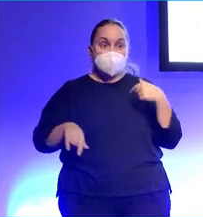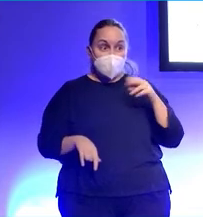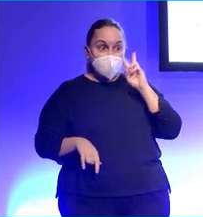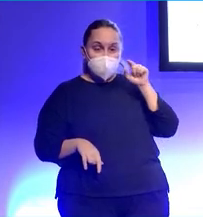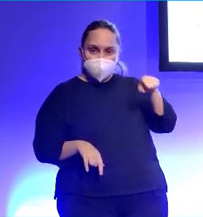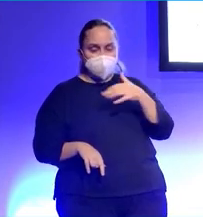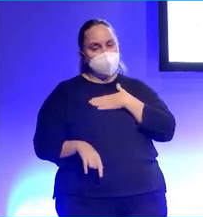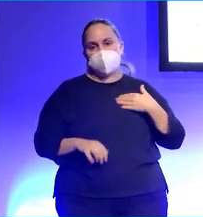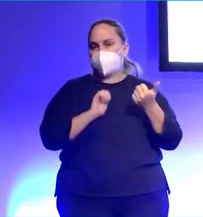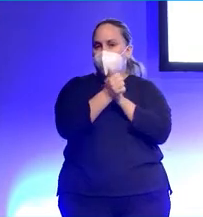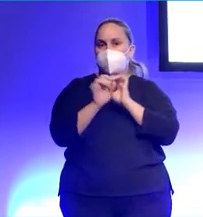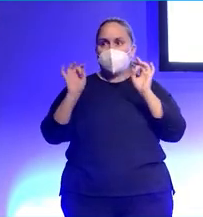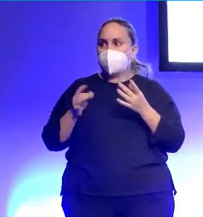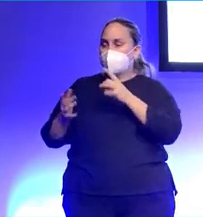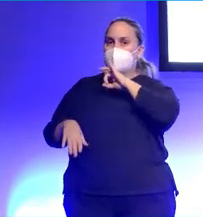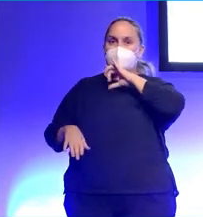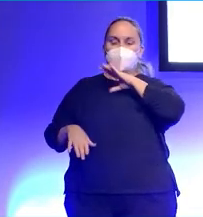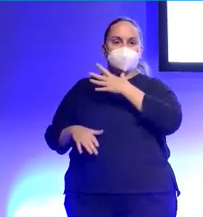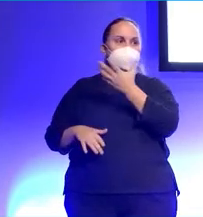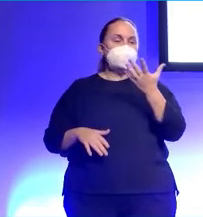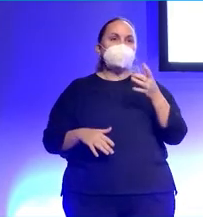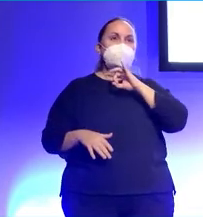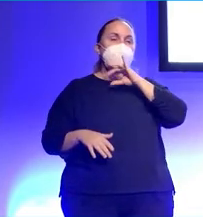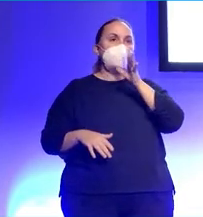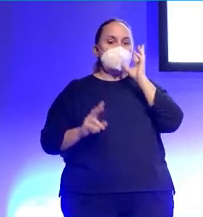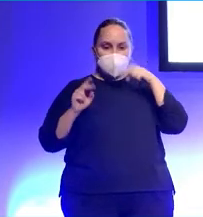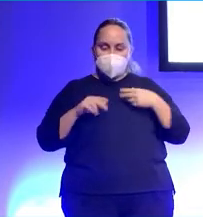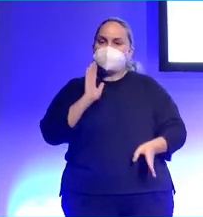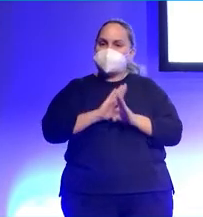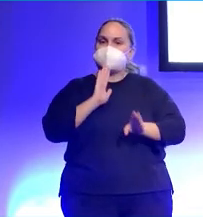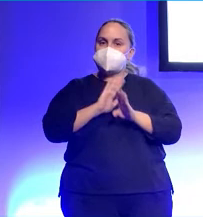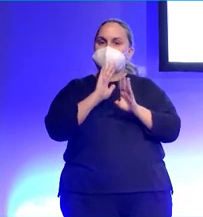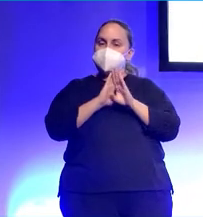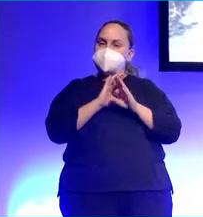mismo. Estoy súper contento por haber sido muy constante con eso.